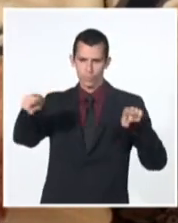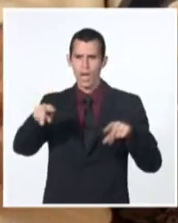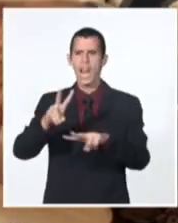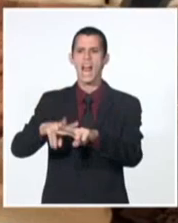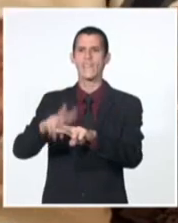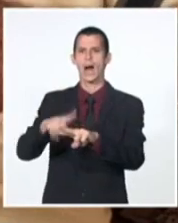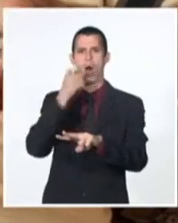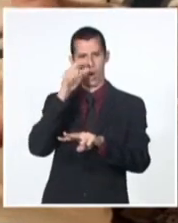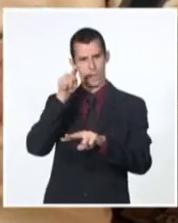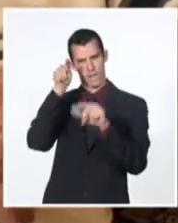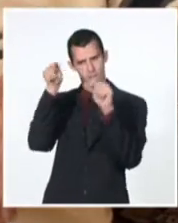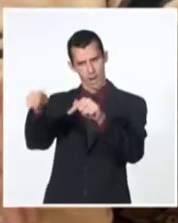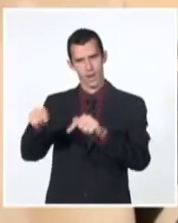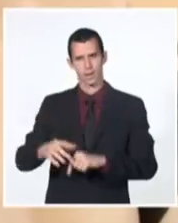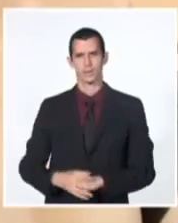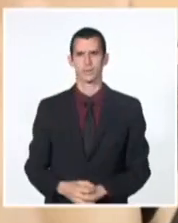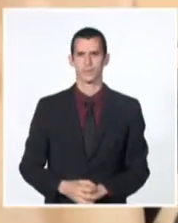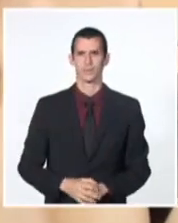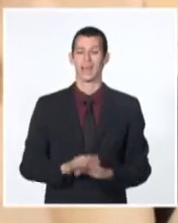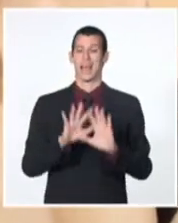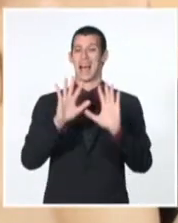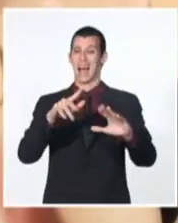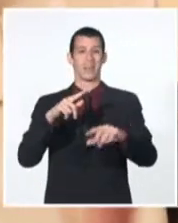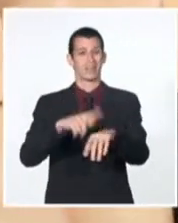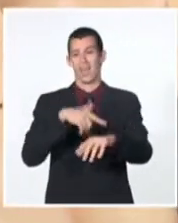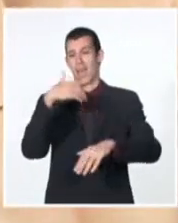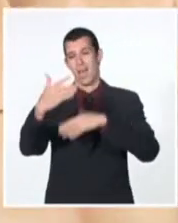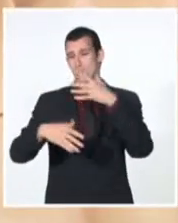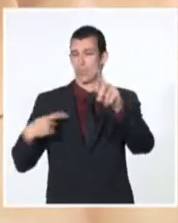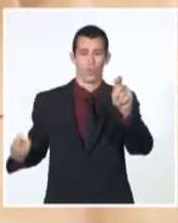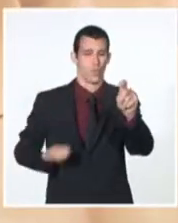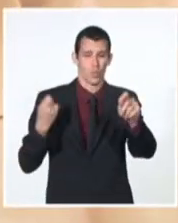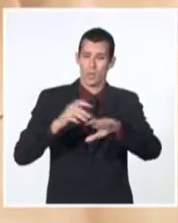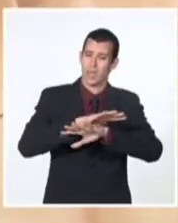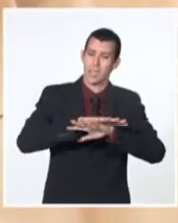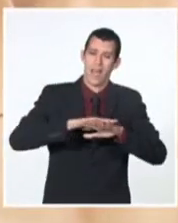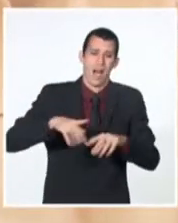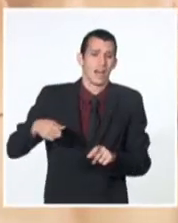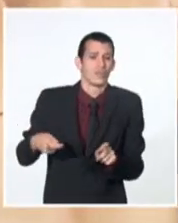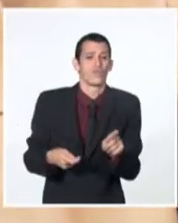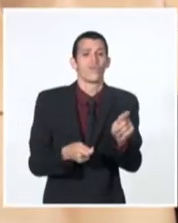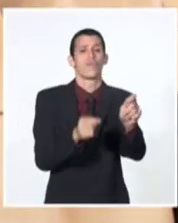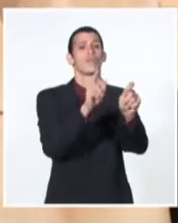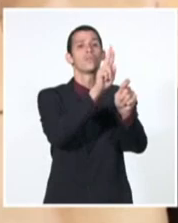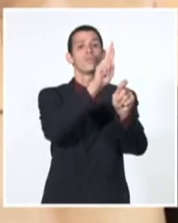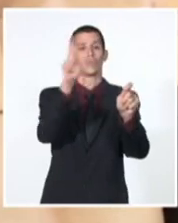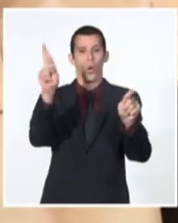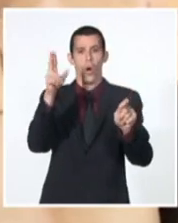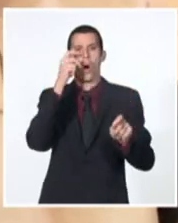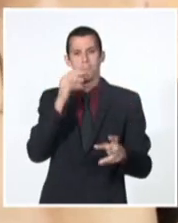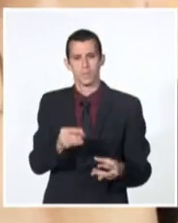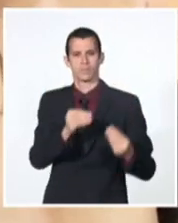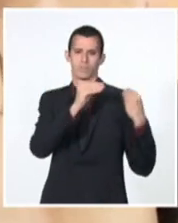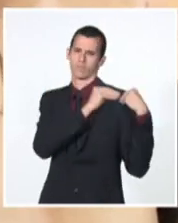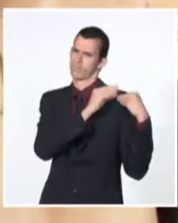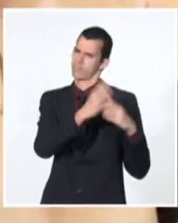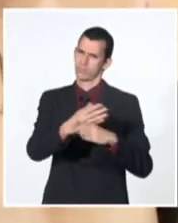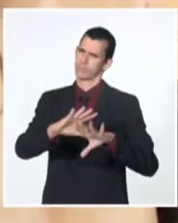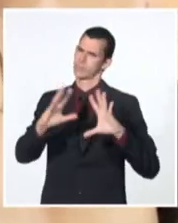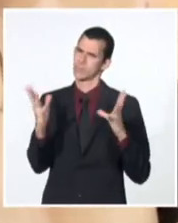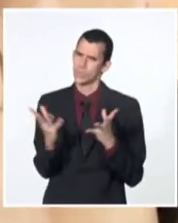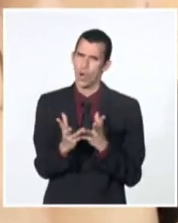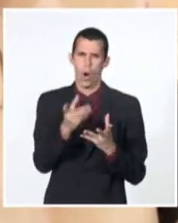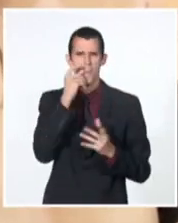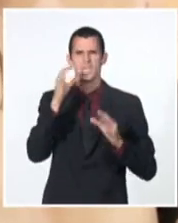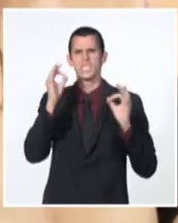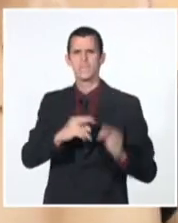Desde el triunfo de 1959, en todos los lugares por donde transitó y laboró, dejó una huella por su ejemplo de